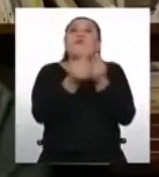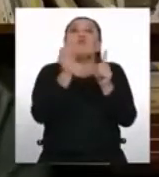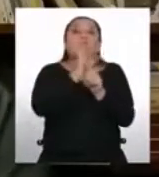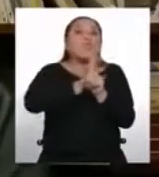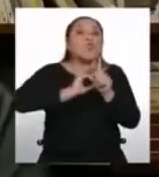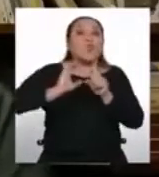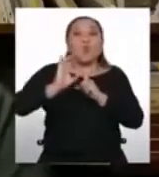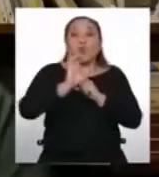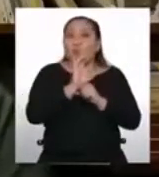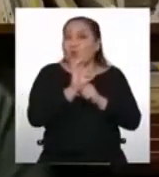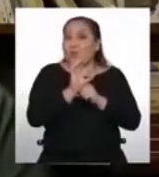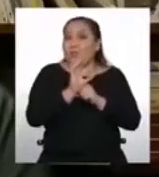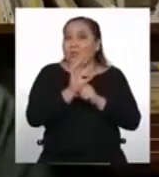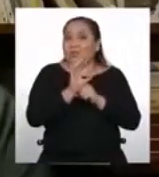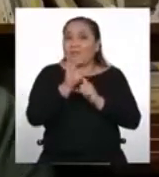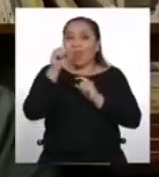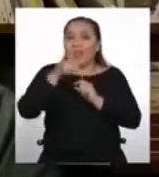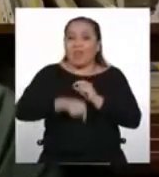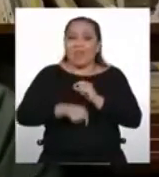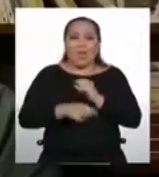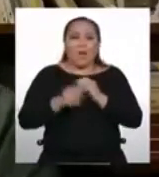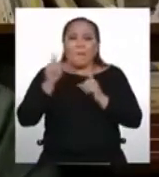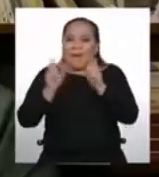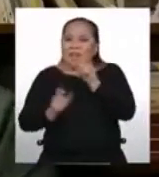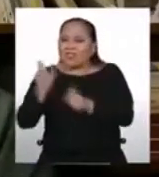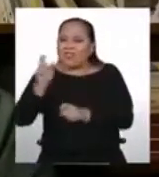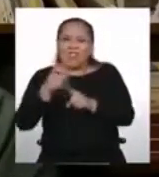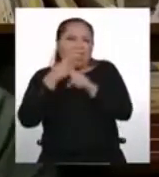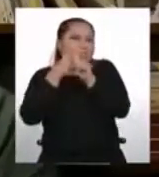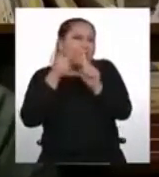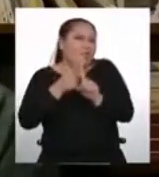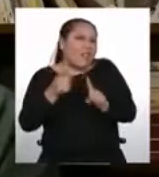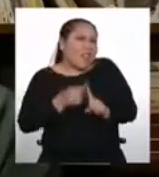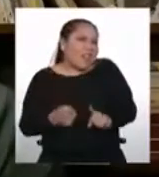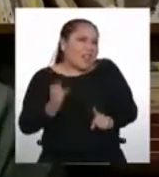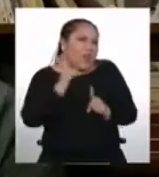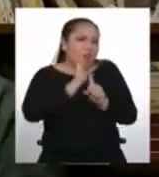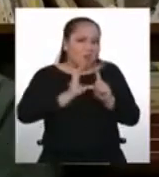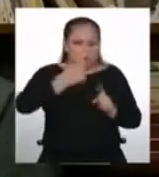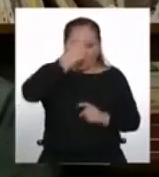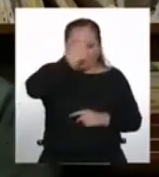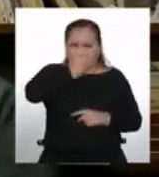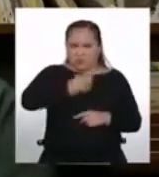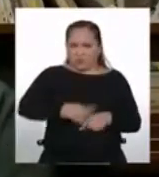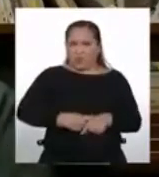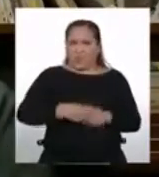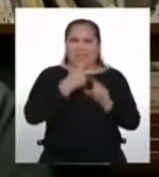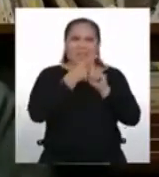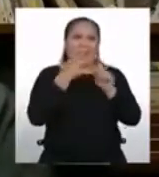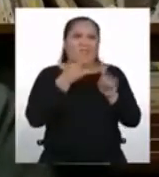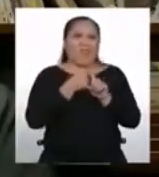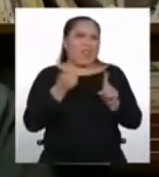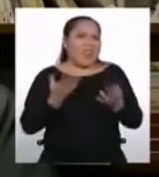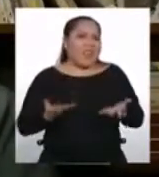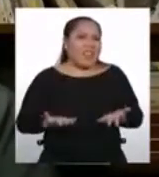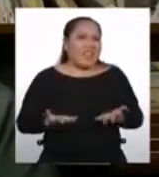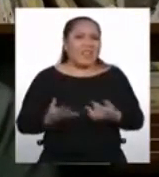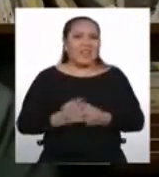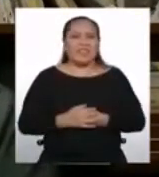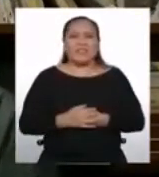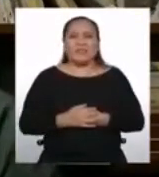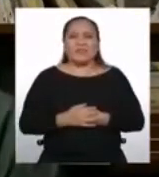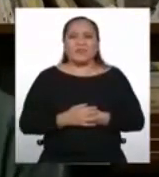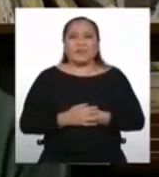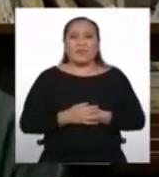lenguas y personas de muy distintas matrices culturales, de muy distintas culturas, ¿no?